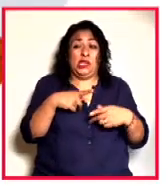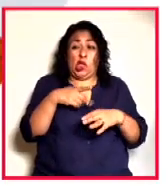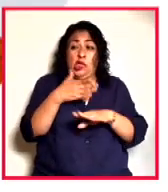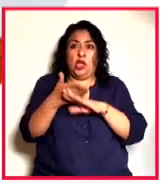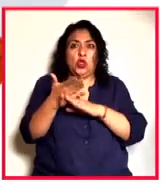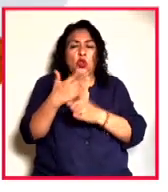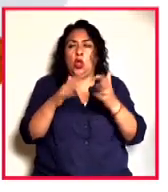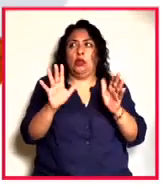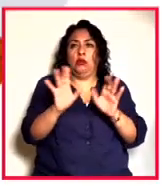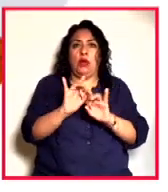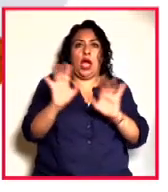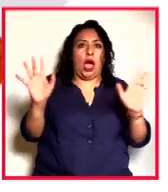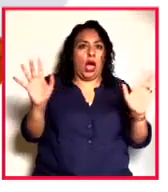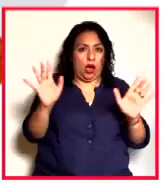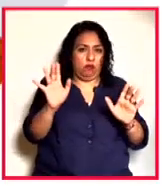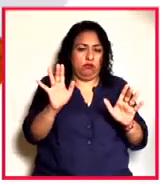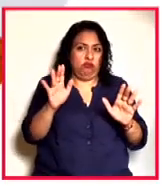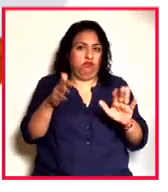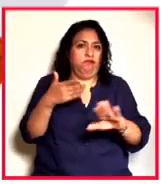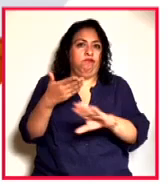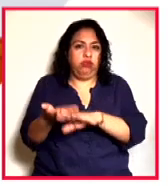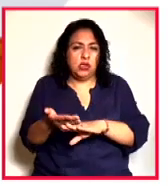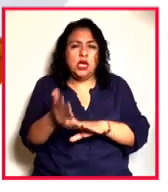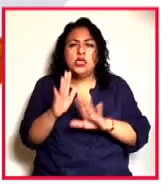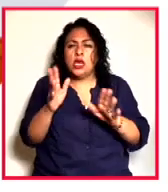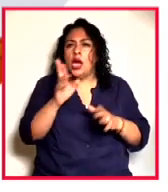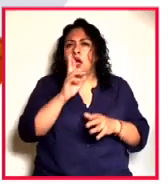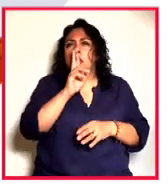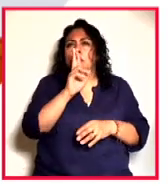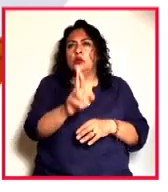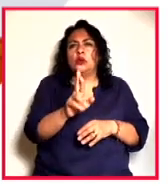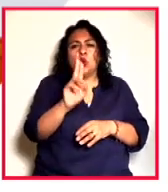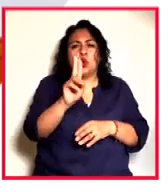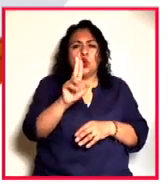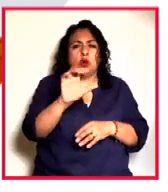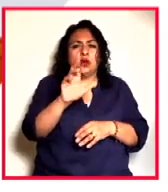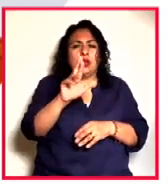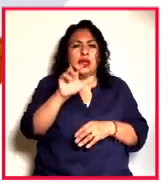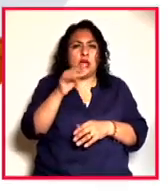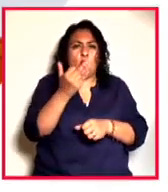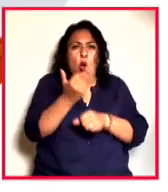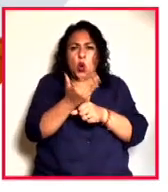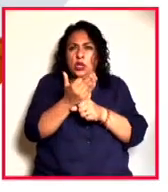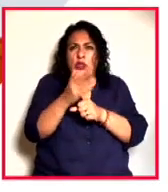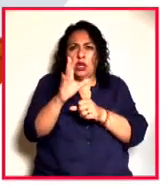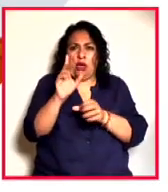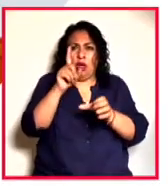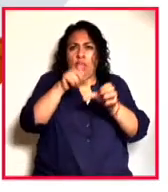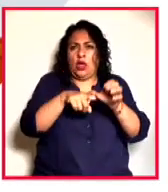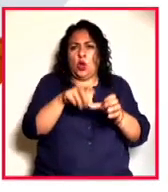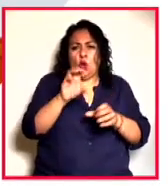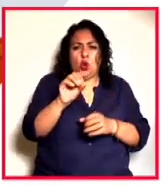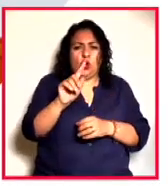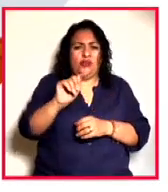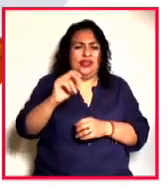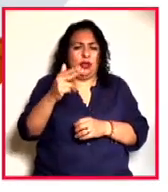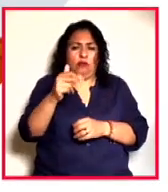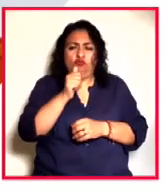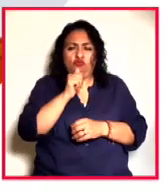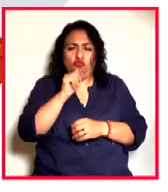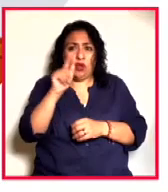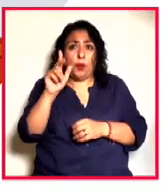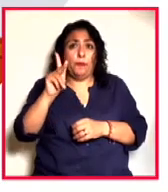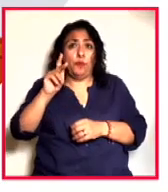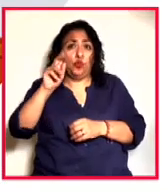reaccionan y por supuesto ya se resolvió que no Ucrania hasta este momento no va a ser parte de la OTAN y lo que Vladimir Putin dice